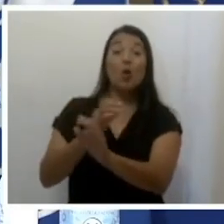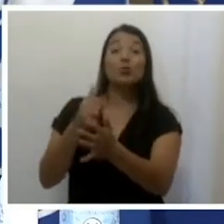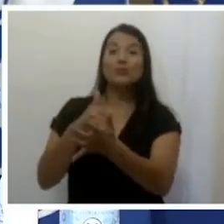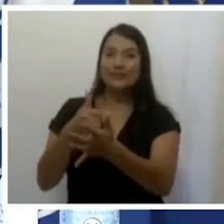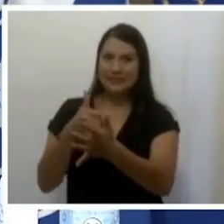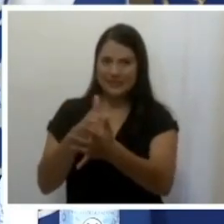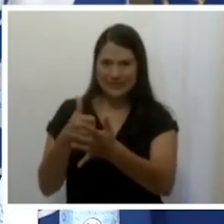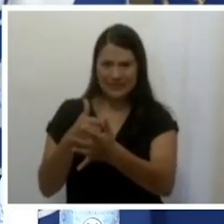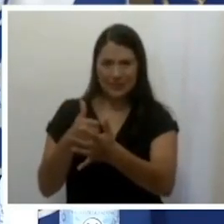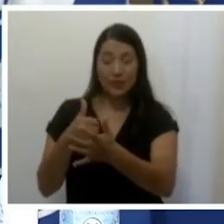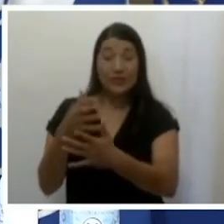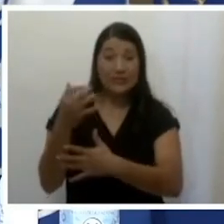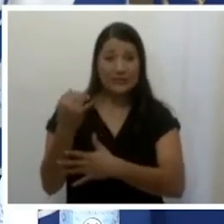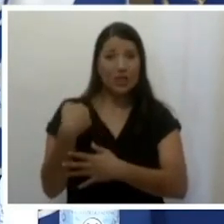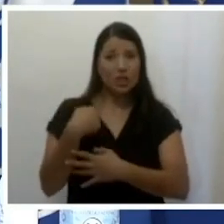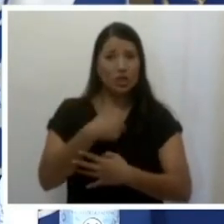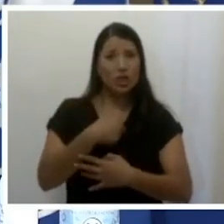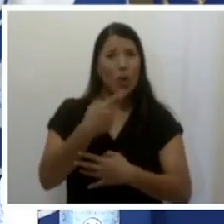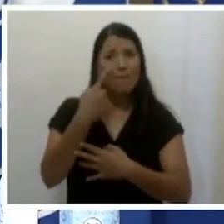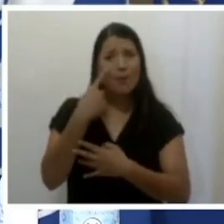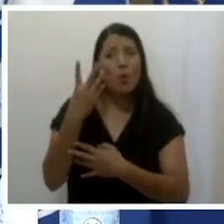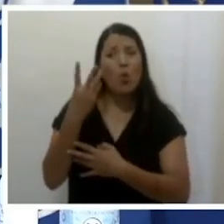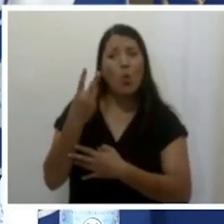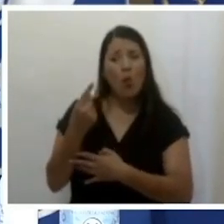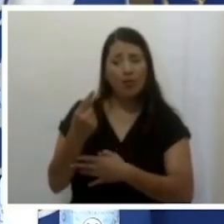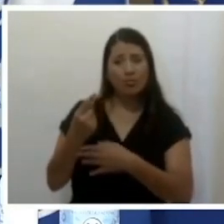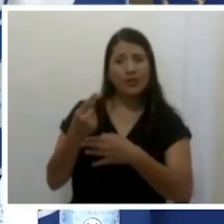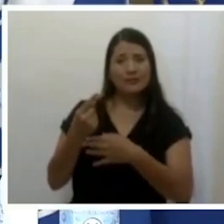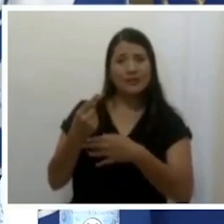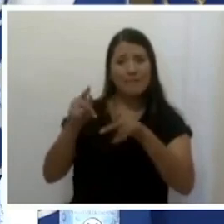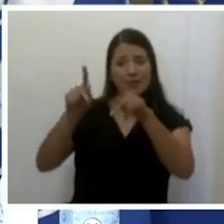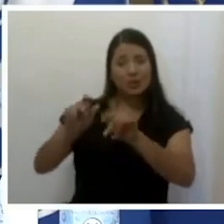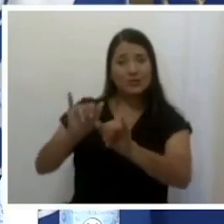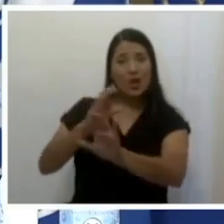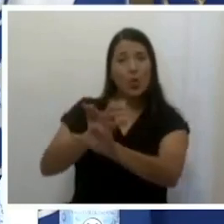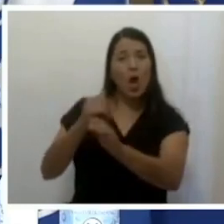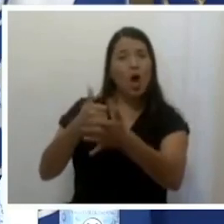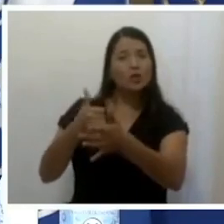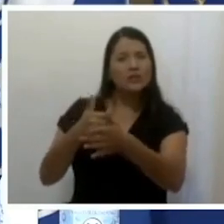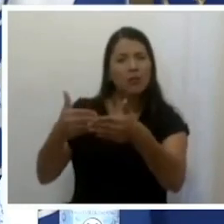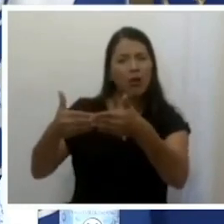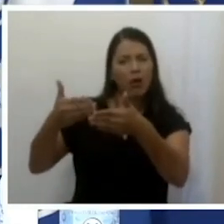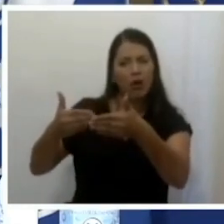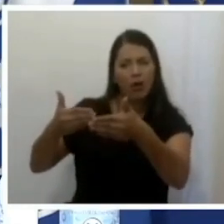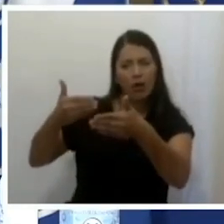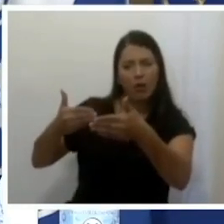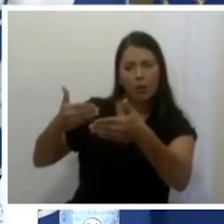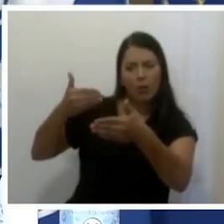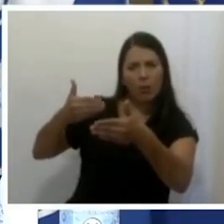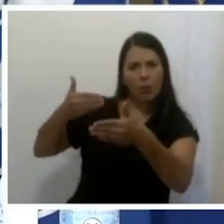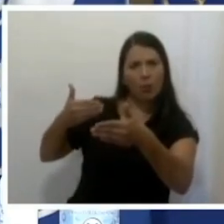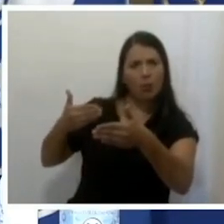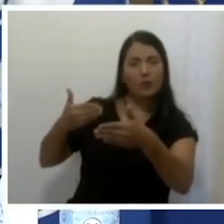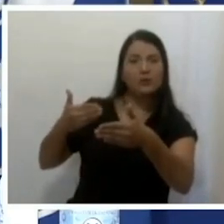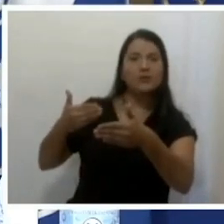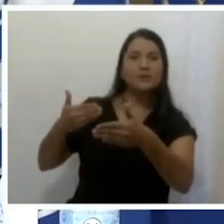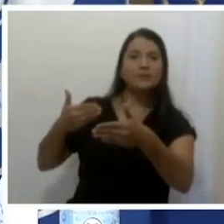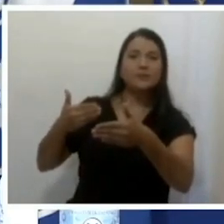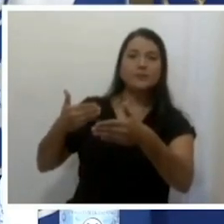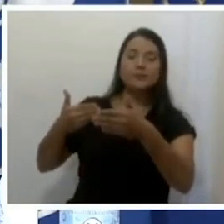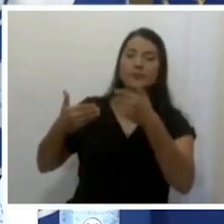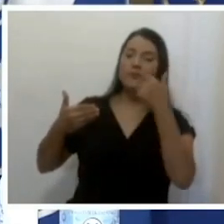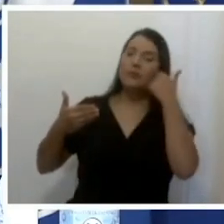números de las últimas semanas, hubo un pico por encima de 900 y